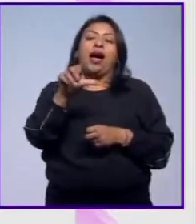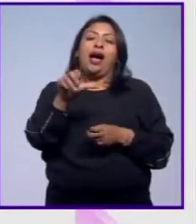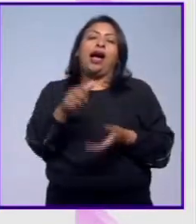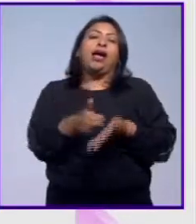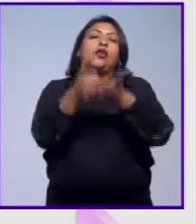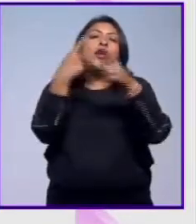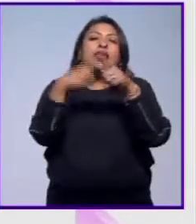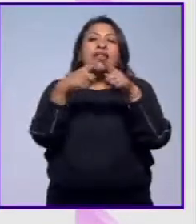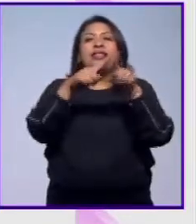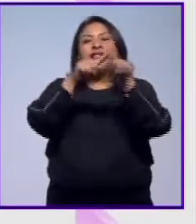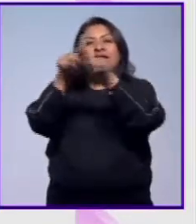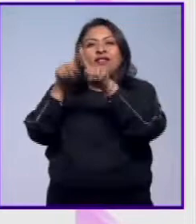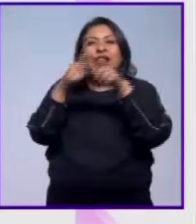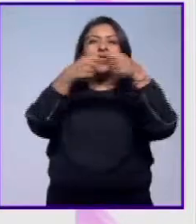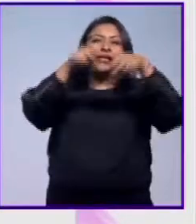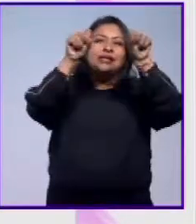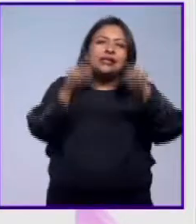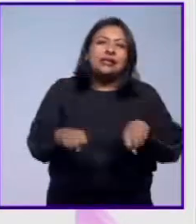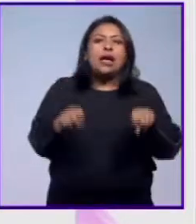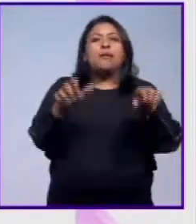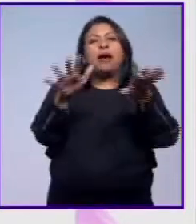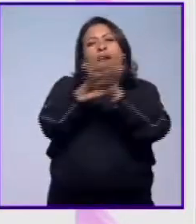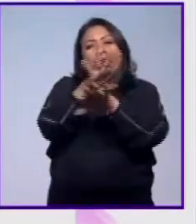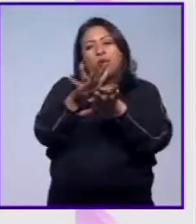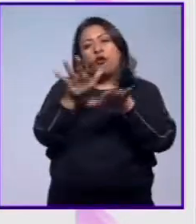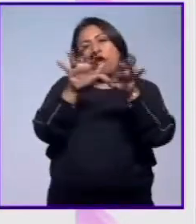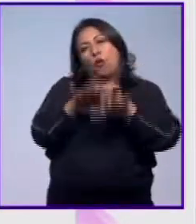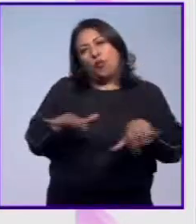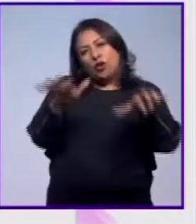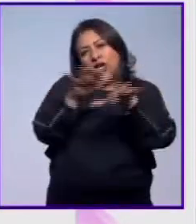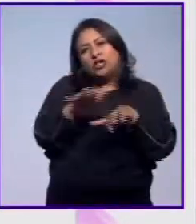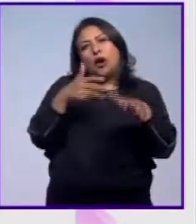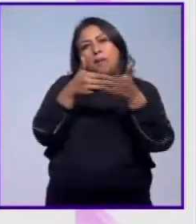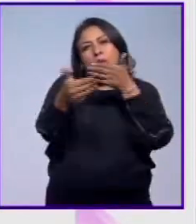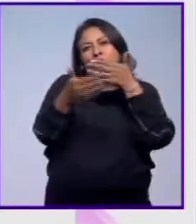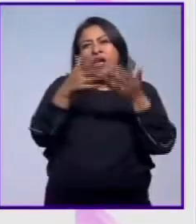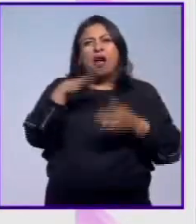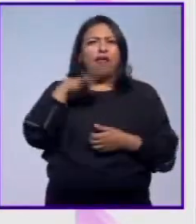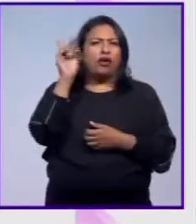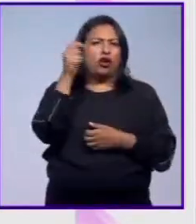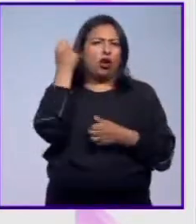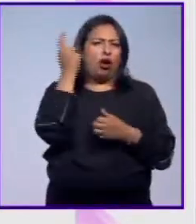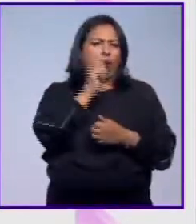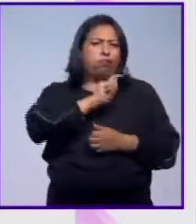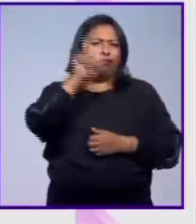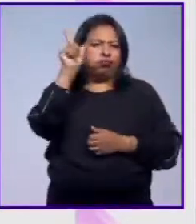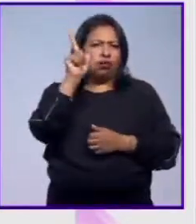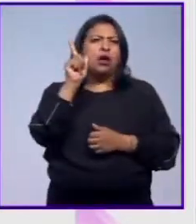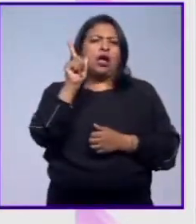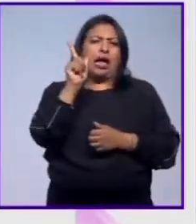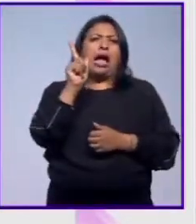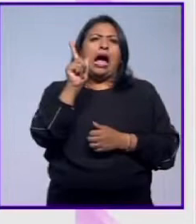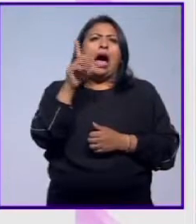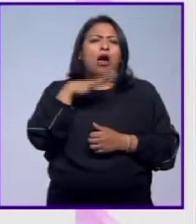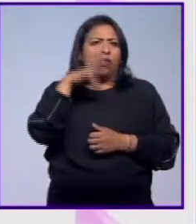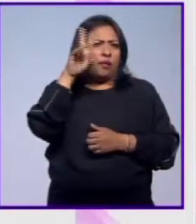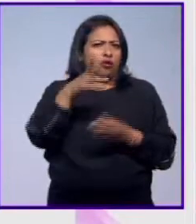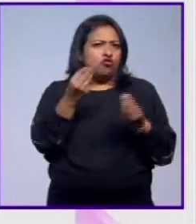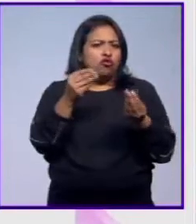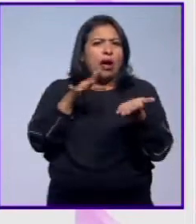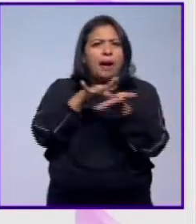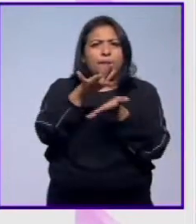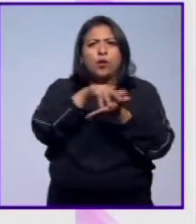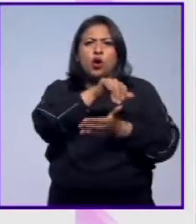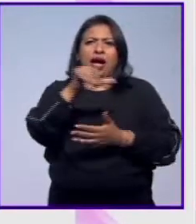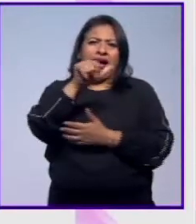de todos estos sistemas computacionales, modernos, toda una tecnología que se ha desarrollado y que es de gran apoyo para